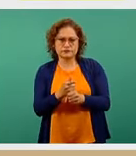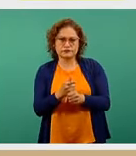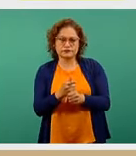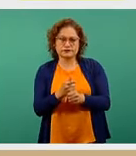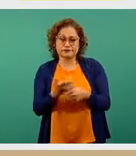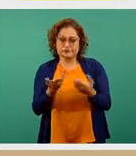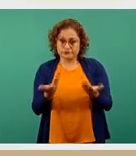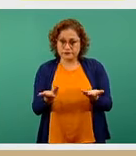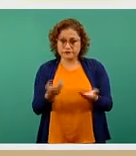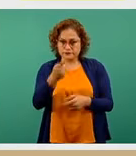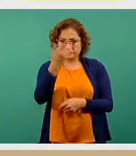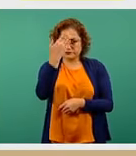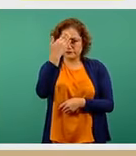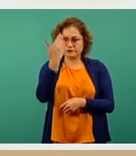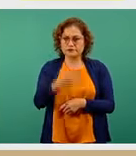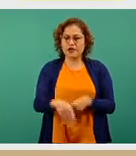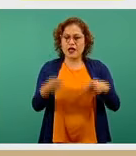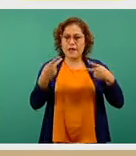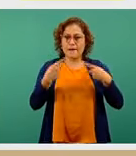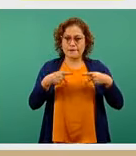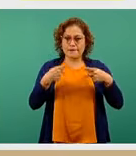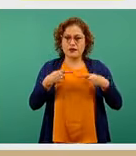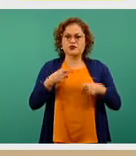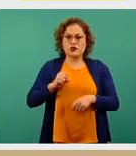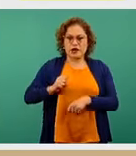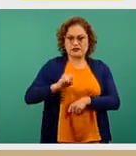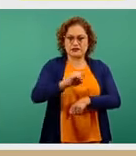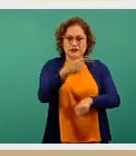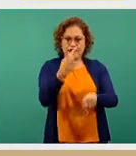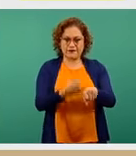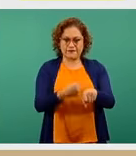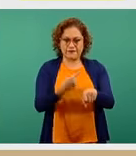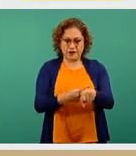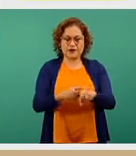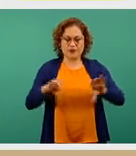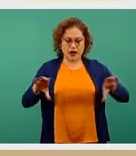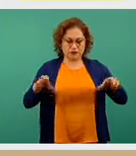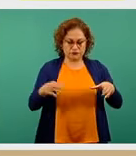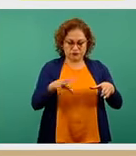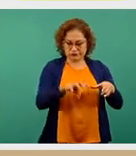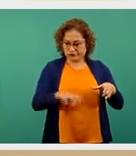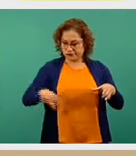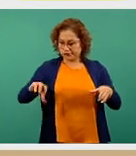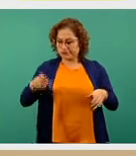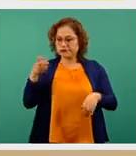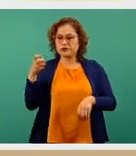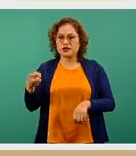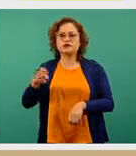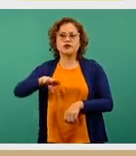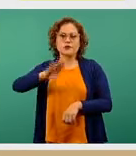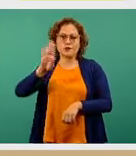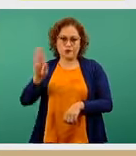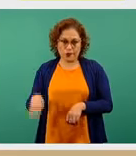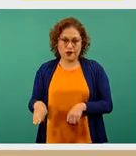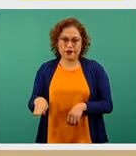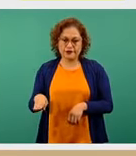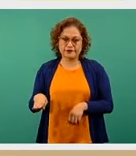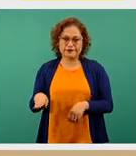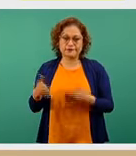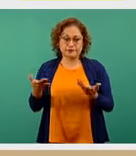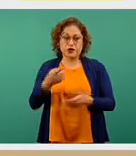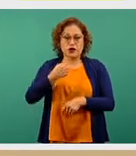personas que son confirmadas a COVID-19, lo que vimos en las primeras semanas del año fue cómo ésta se